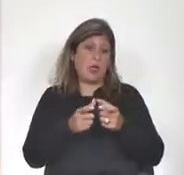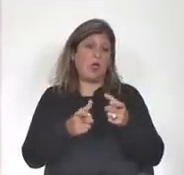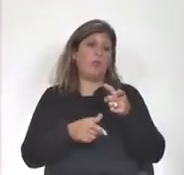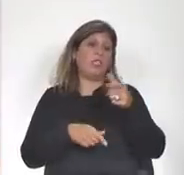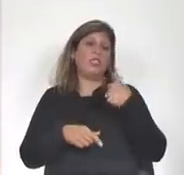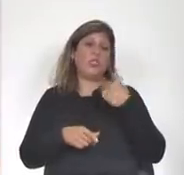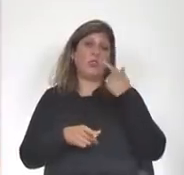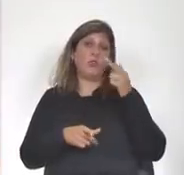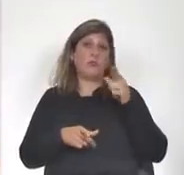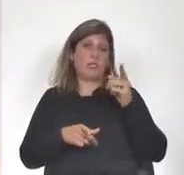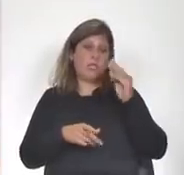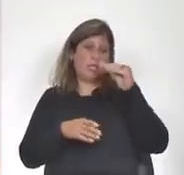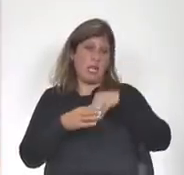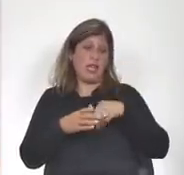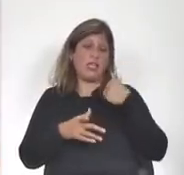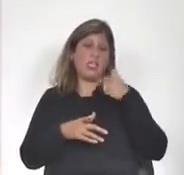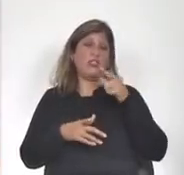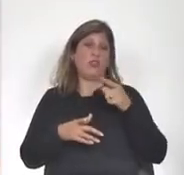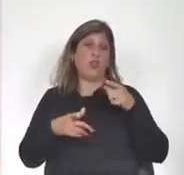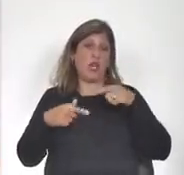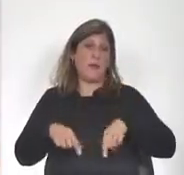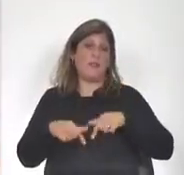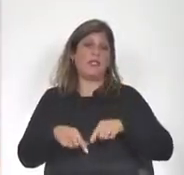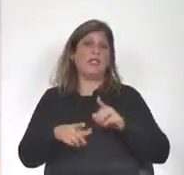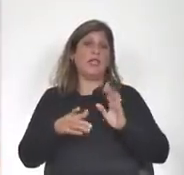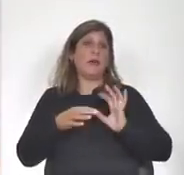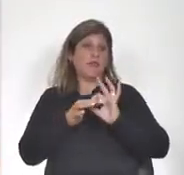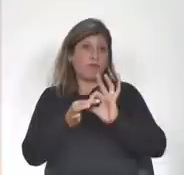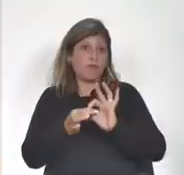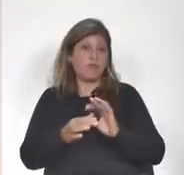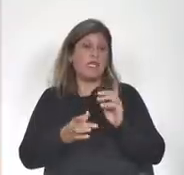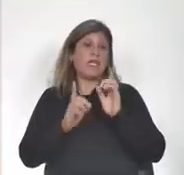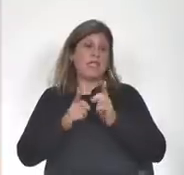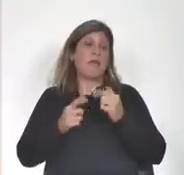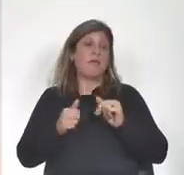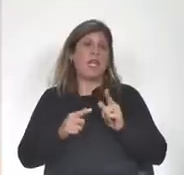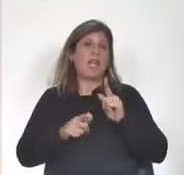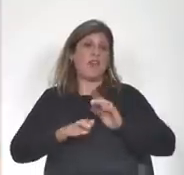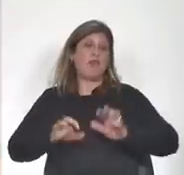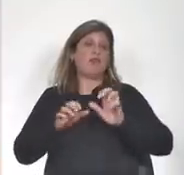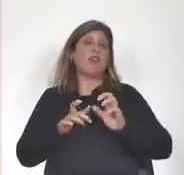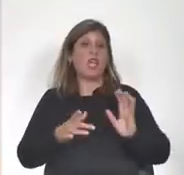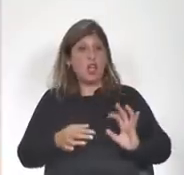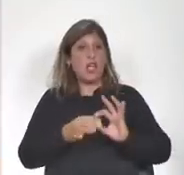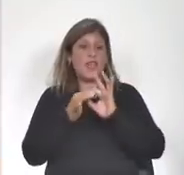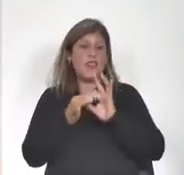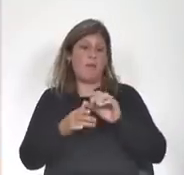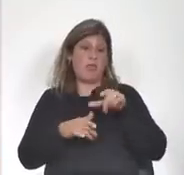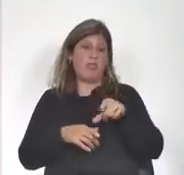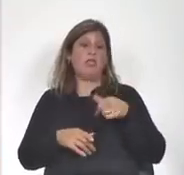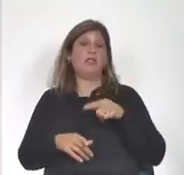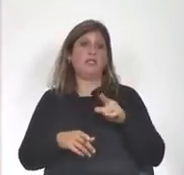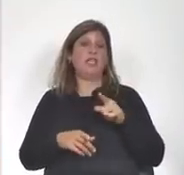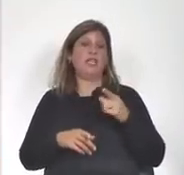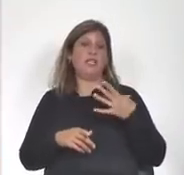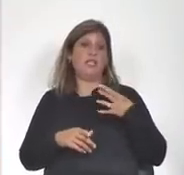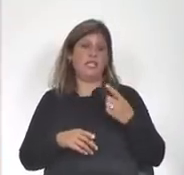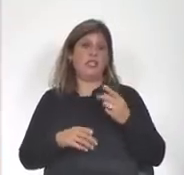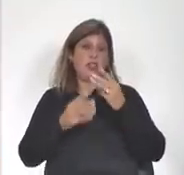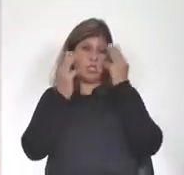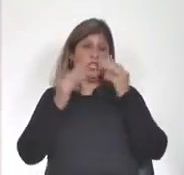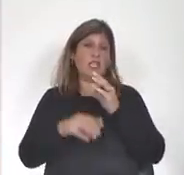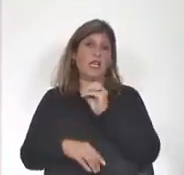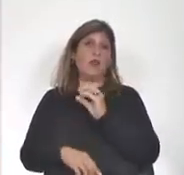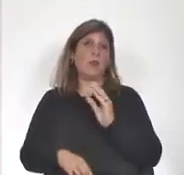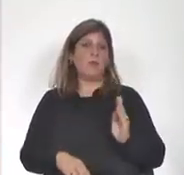Arbeleche dependiente de la ministra Arbeleche hay funcionarios dependientes del director general de la OPP el director de la oficina de planeamiento y presupuesto la